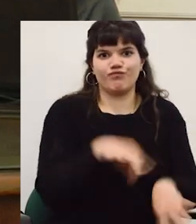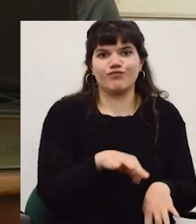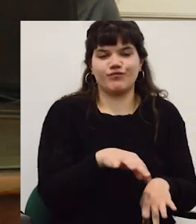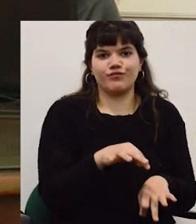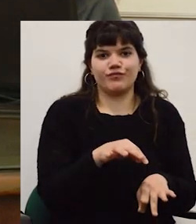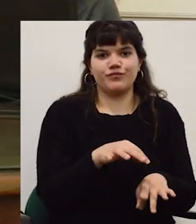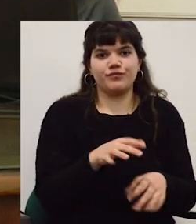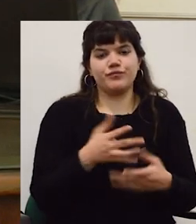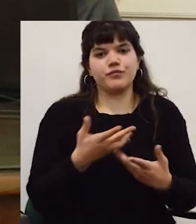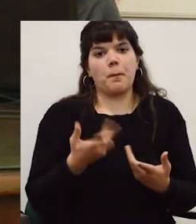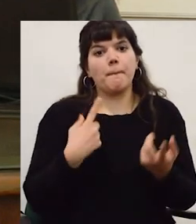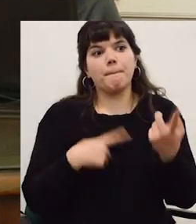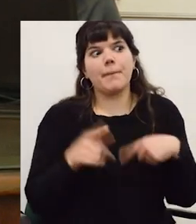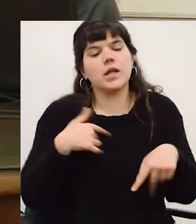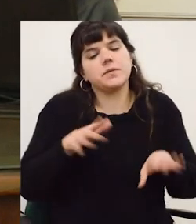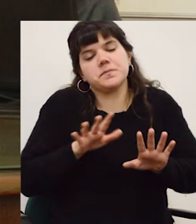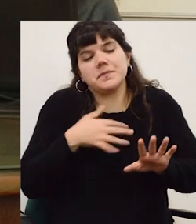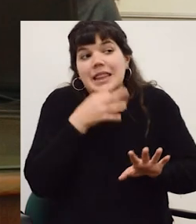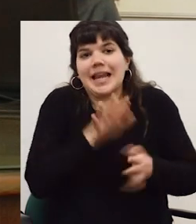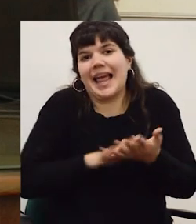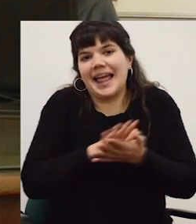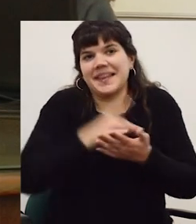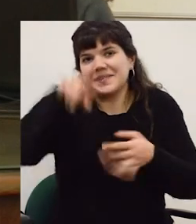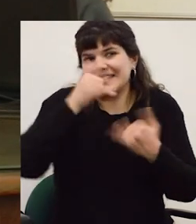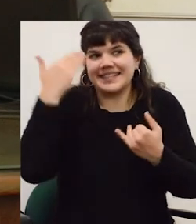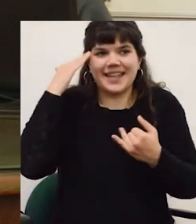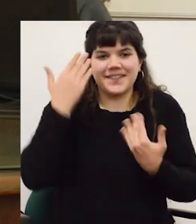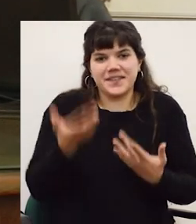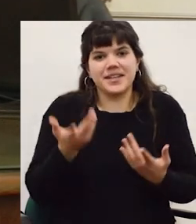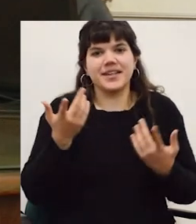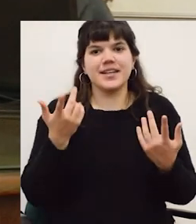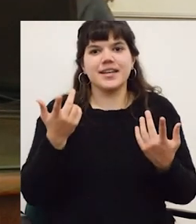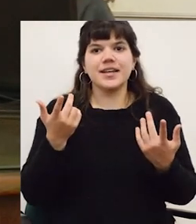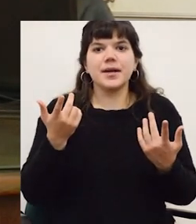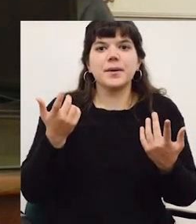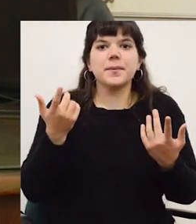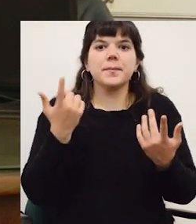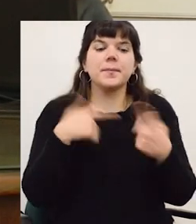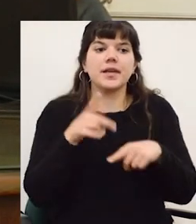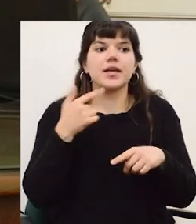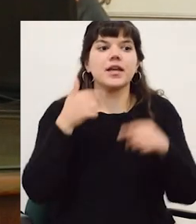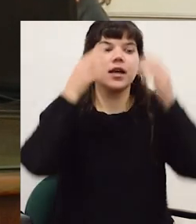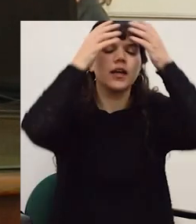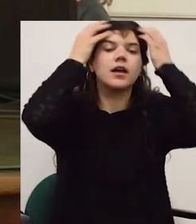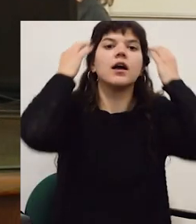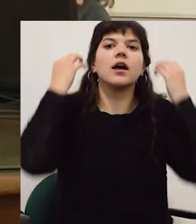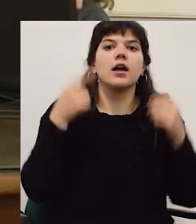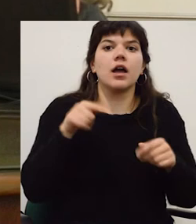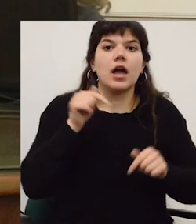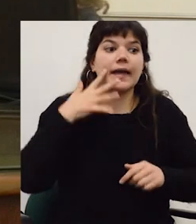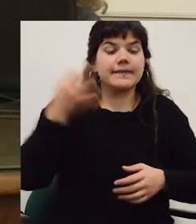son poquitas y hay que calificar para eso también pero bueno no estamos diciendo nada que no sepan los demás